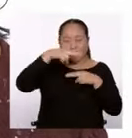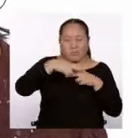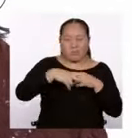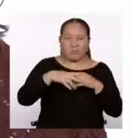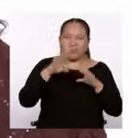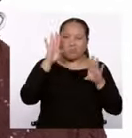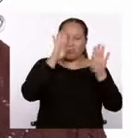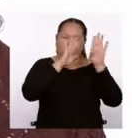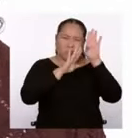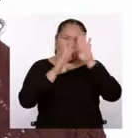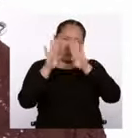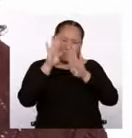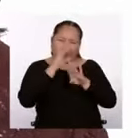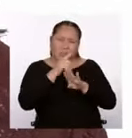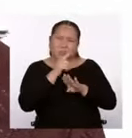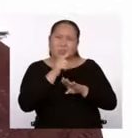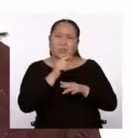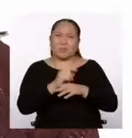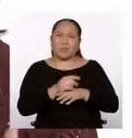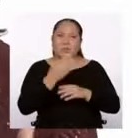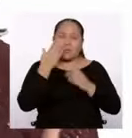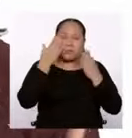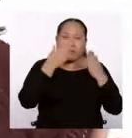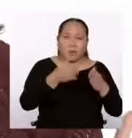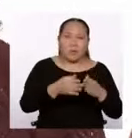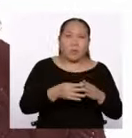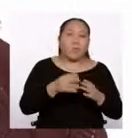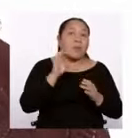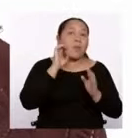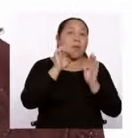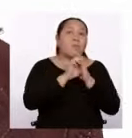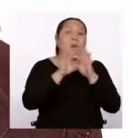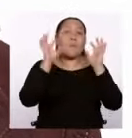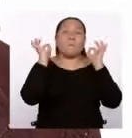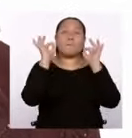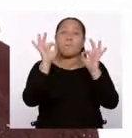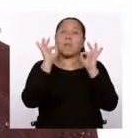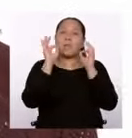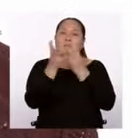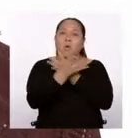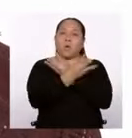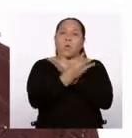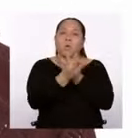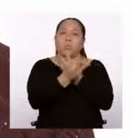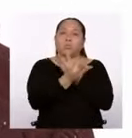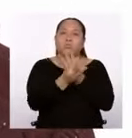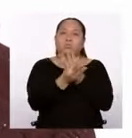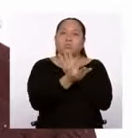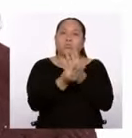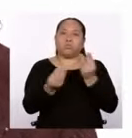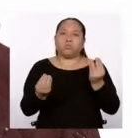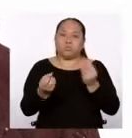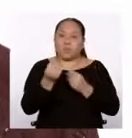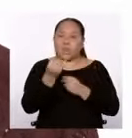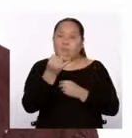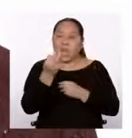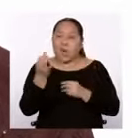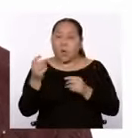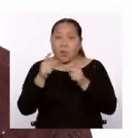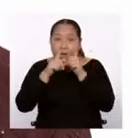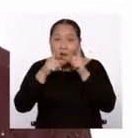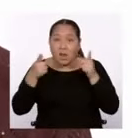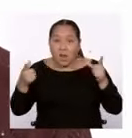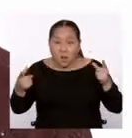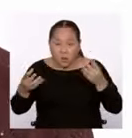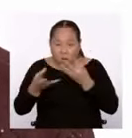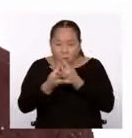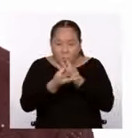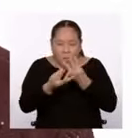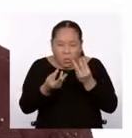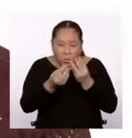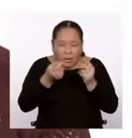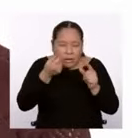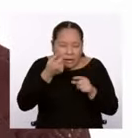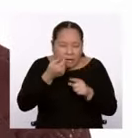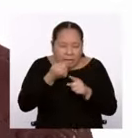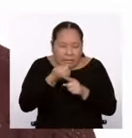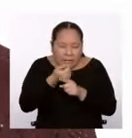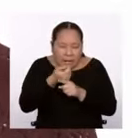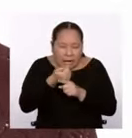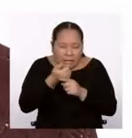debemos hacerle frente, como el peligro de extinción en el que se encuentran las lenguas originarias peruanas.